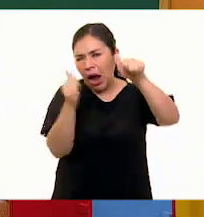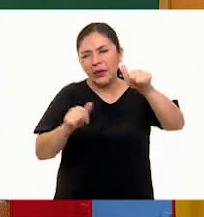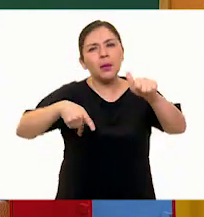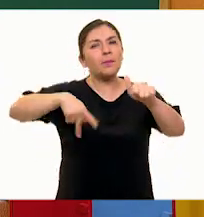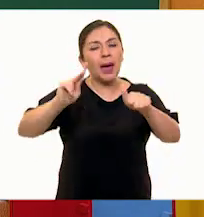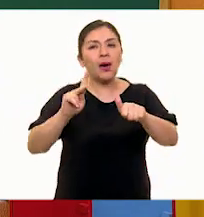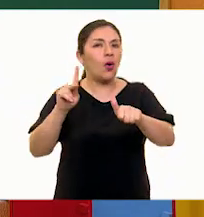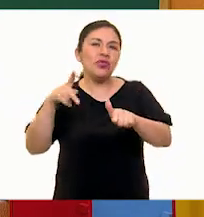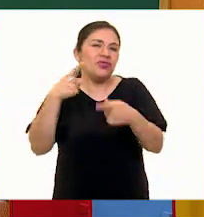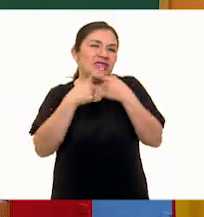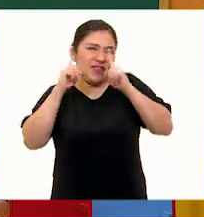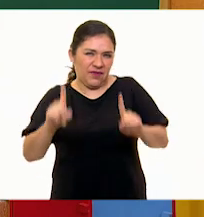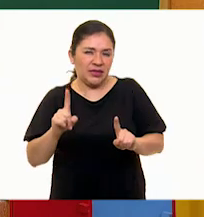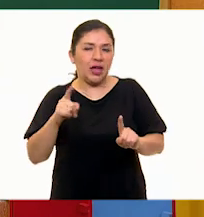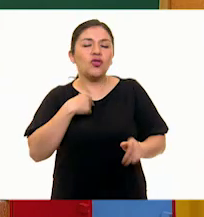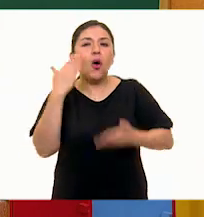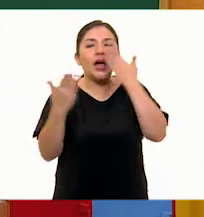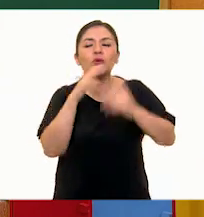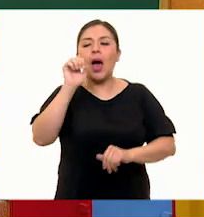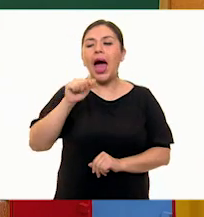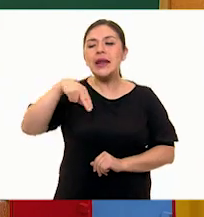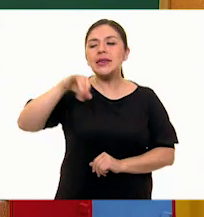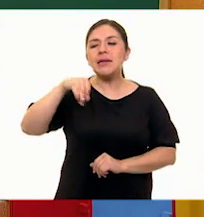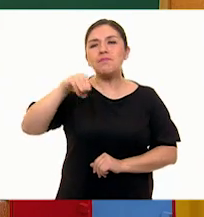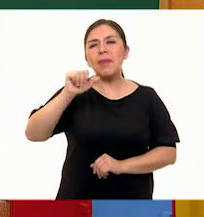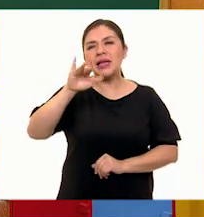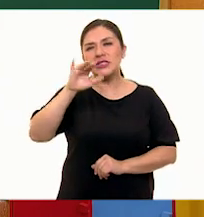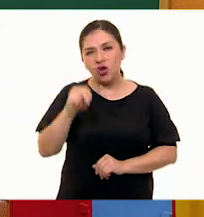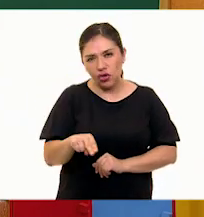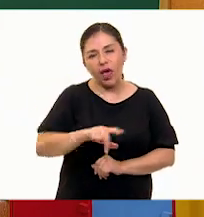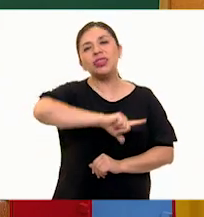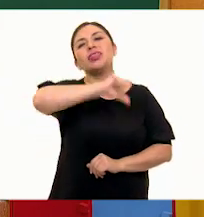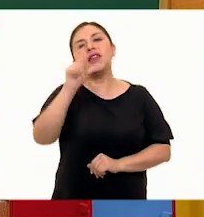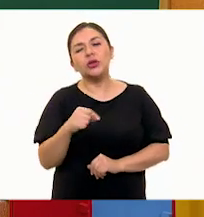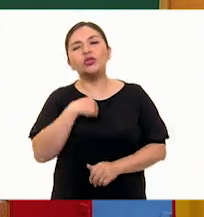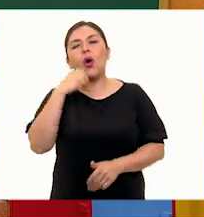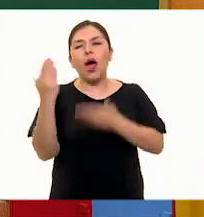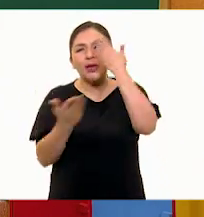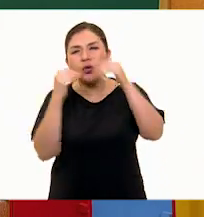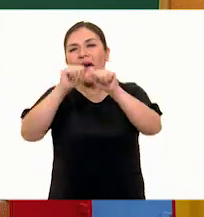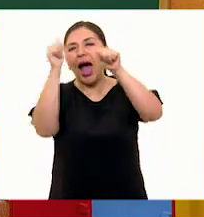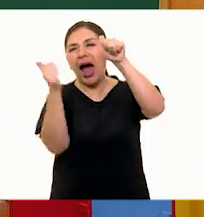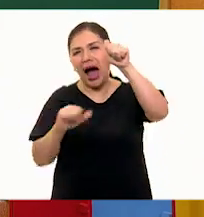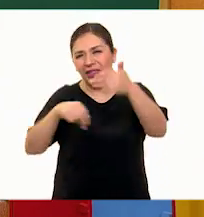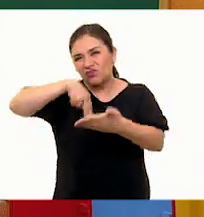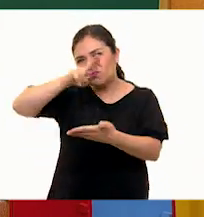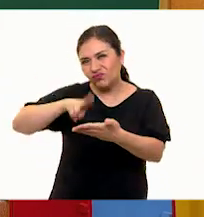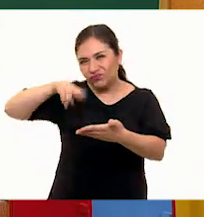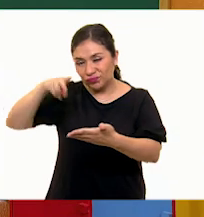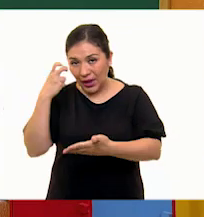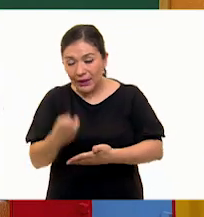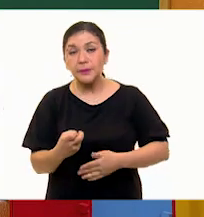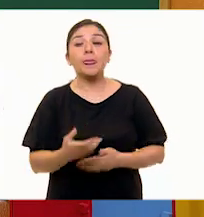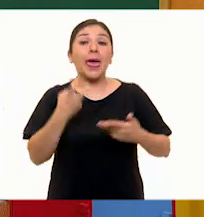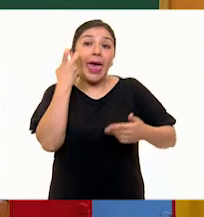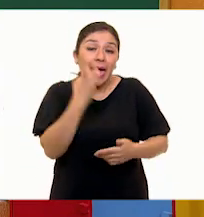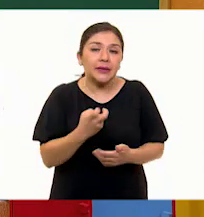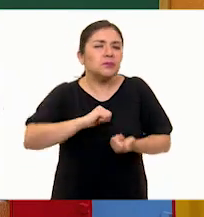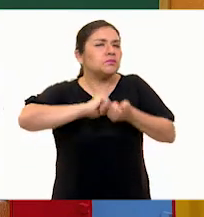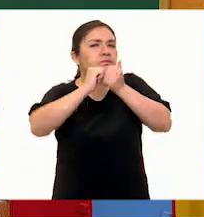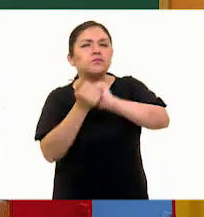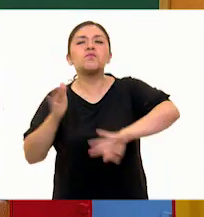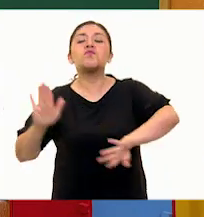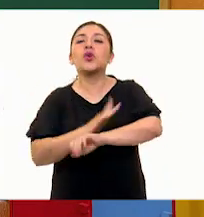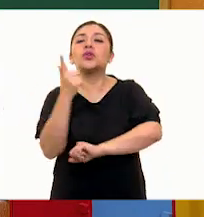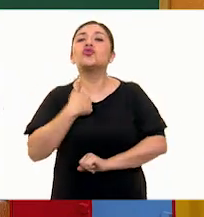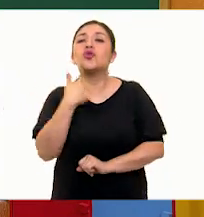artes visuales. Estudié animación, después estudié artes plásticas y pues bueno, todo esto nace a partir